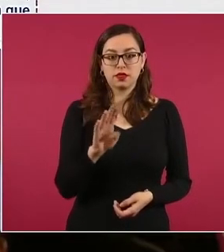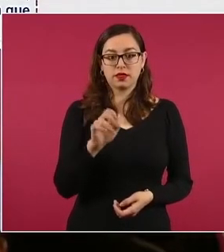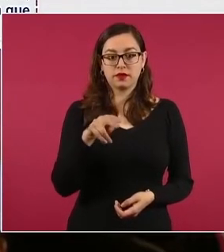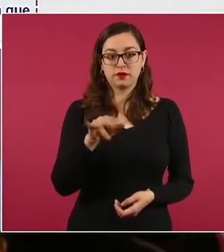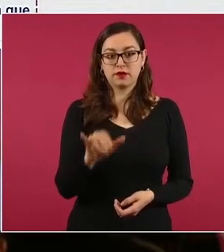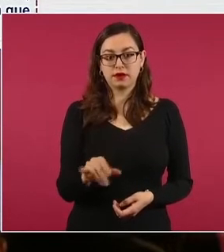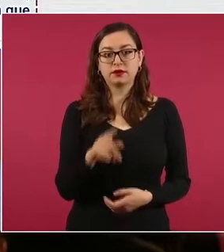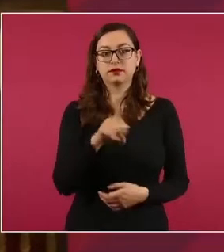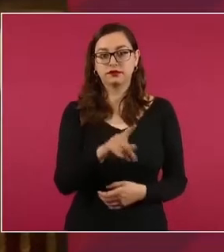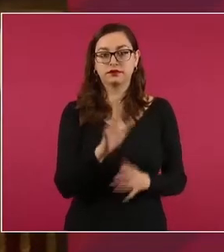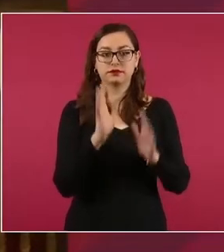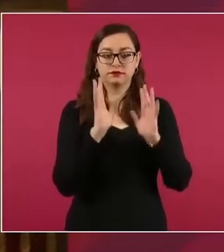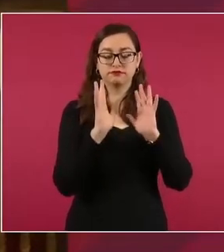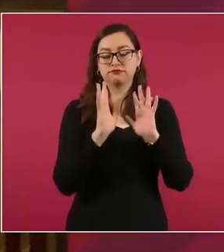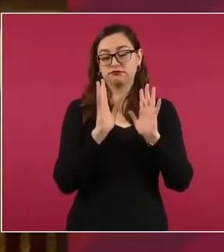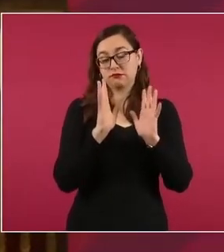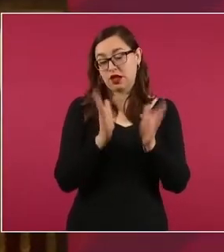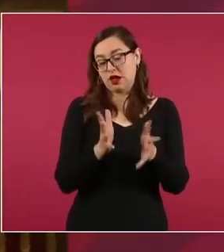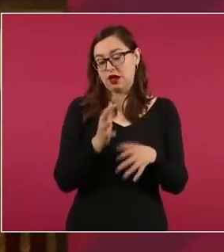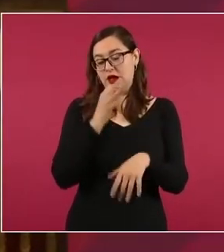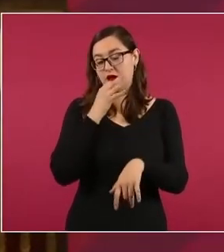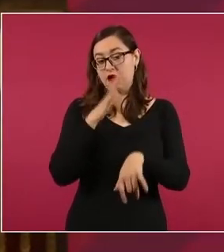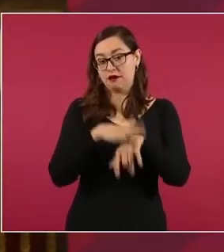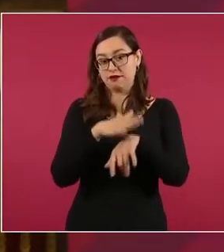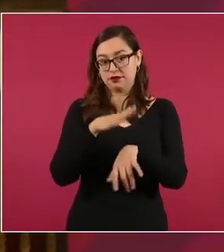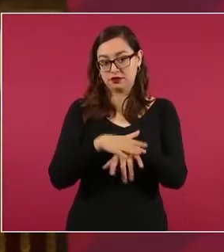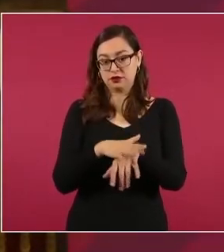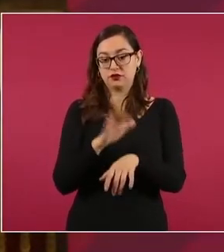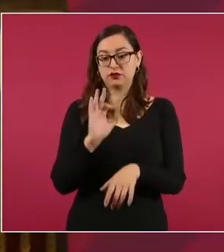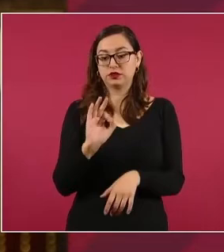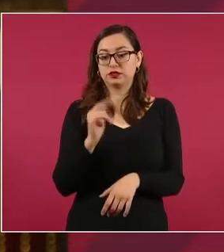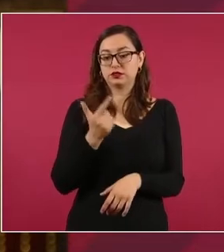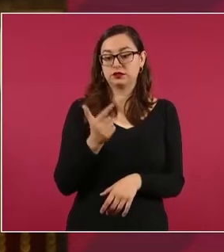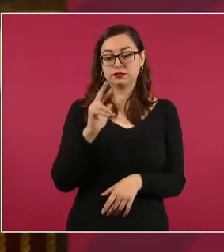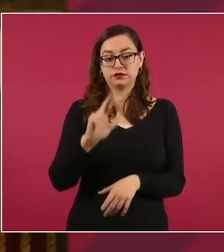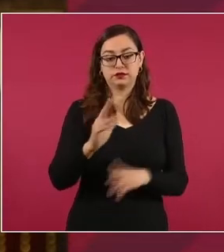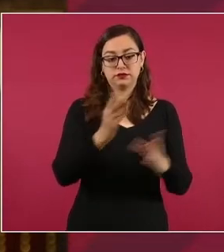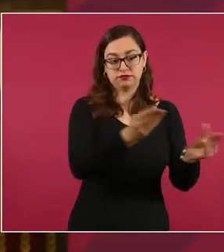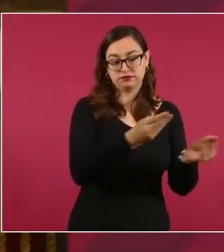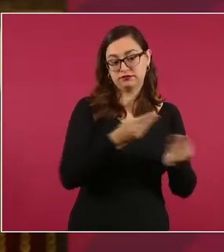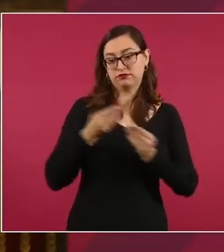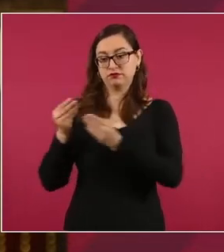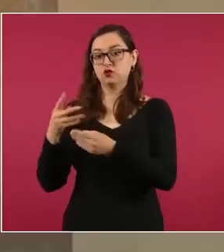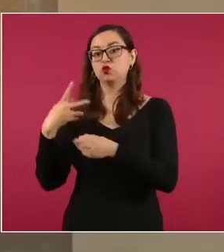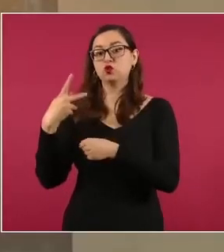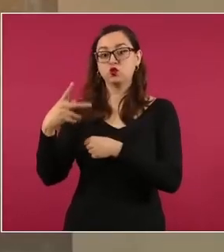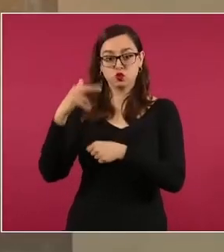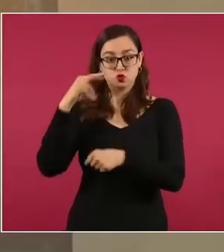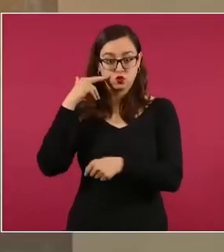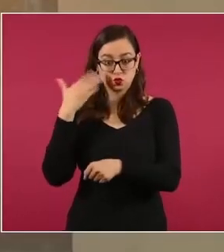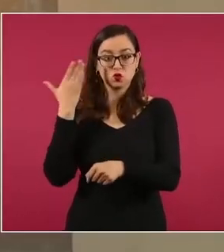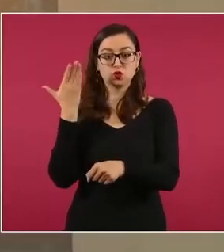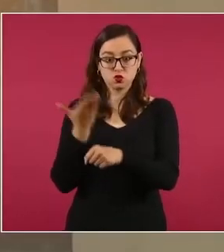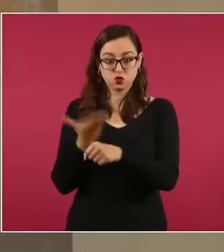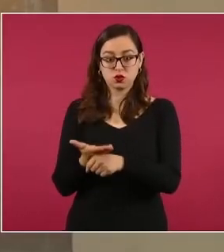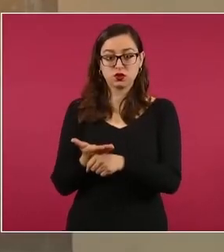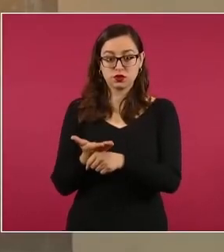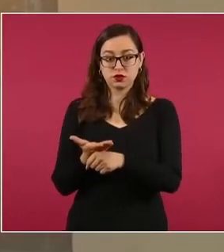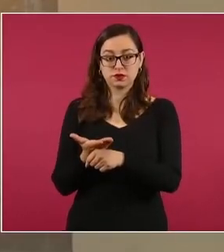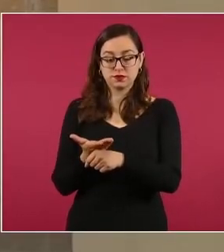vez que ha sido atraída por la Fiscalía General de la República, ha sido